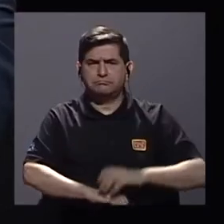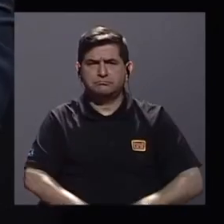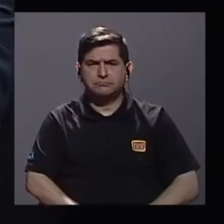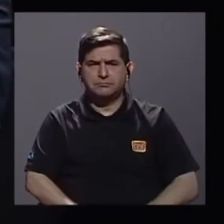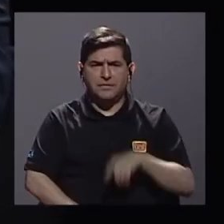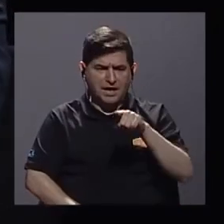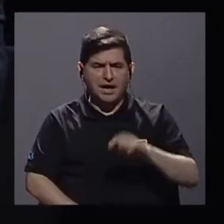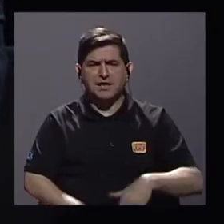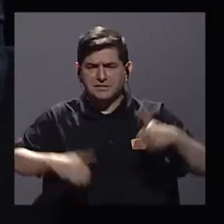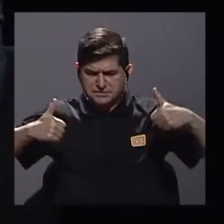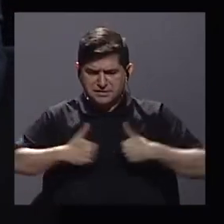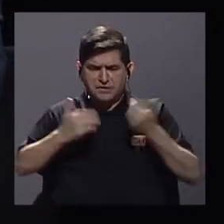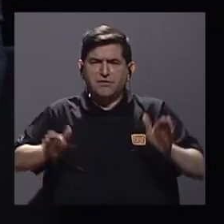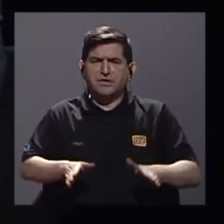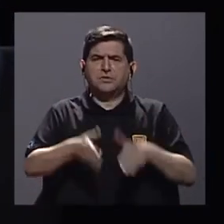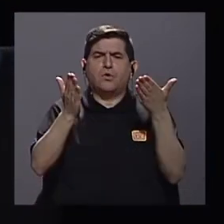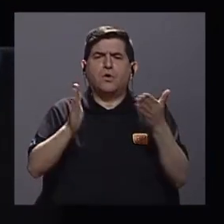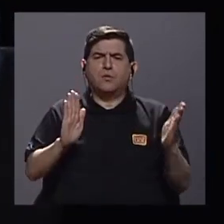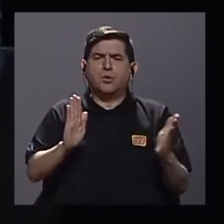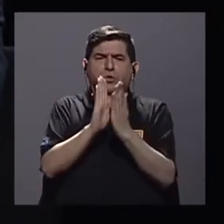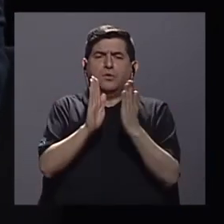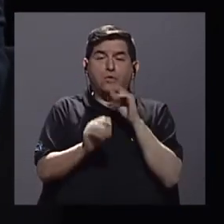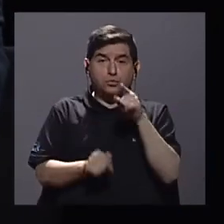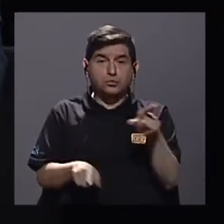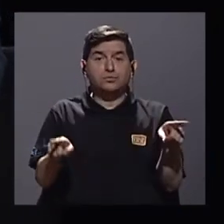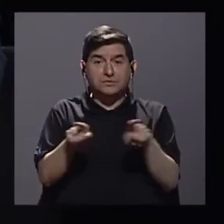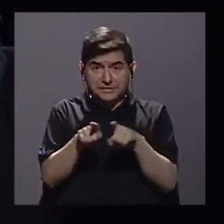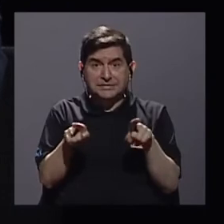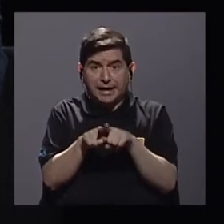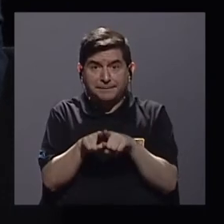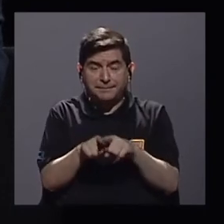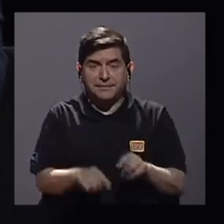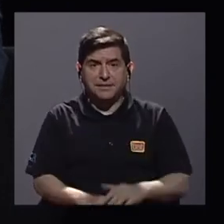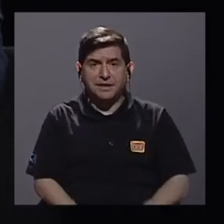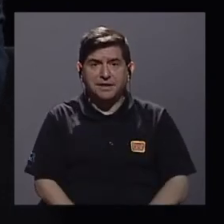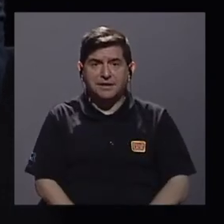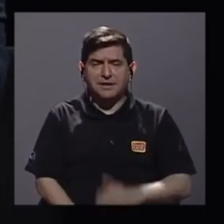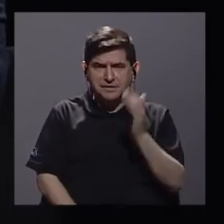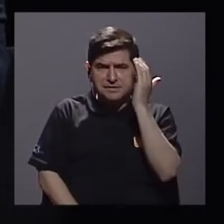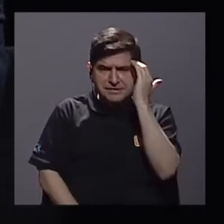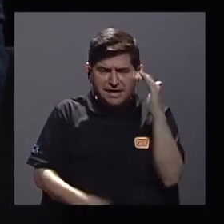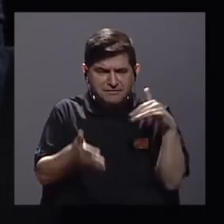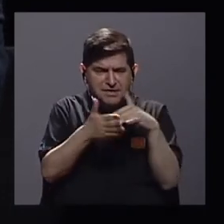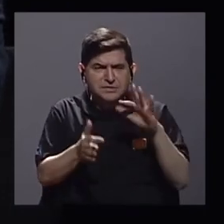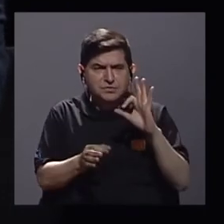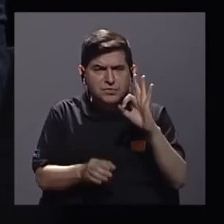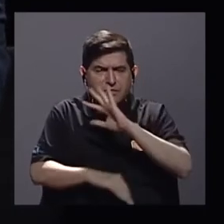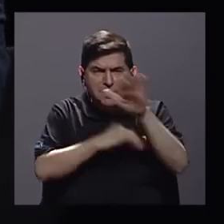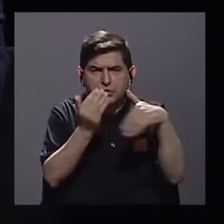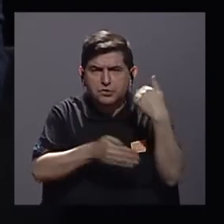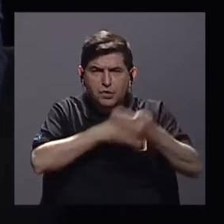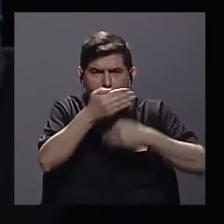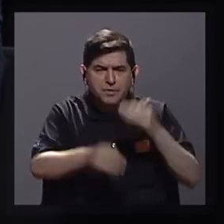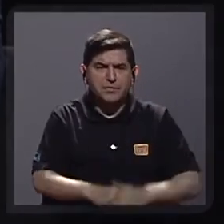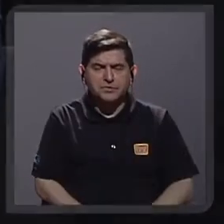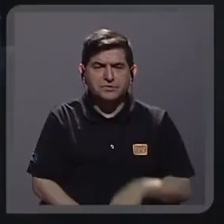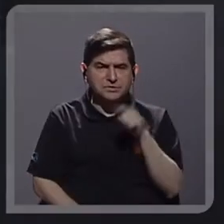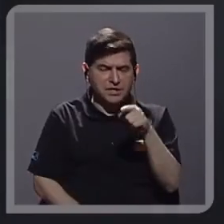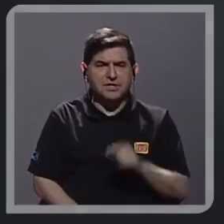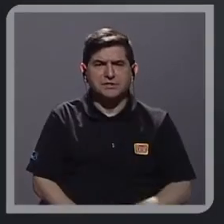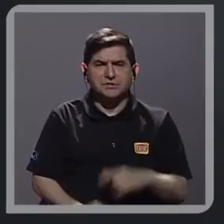enfrentar ese desafío, doña Julissa, usted que también conoce y estudia muy bien todo el proceso desde el fisco?